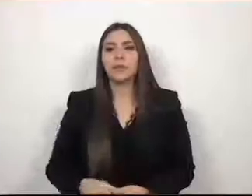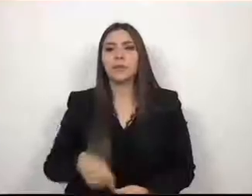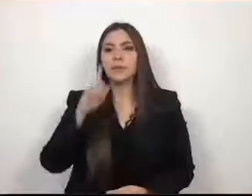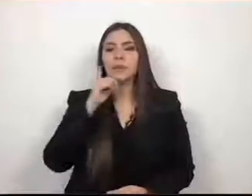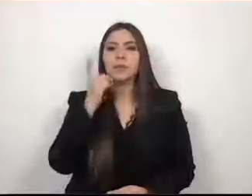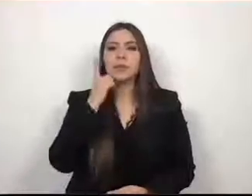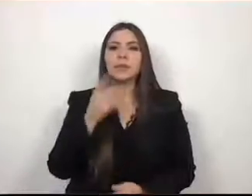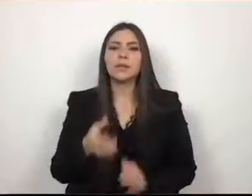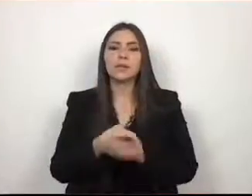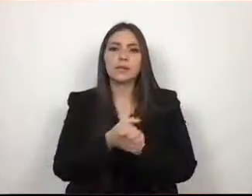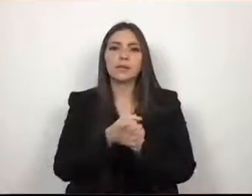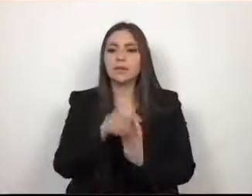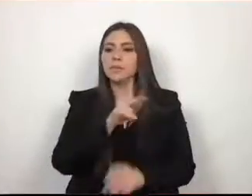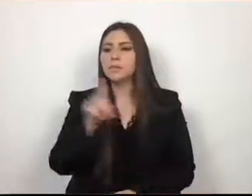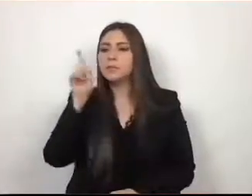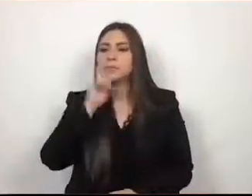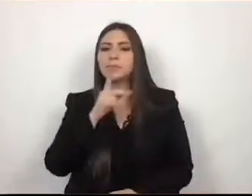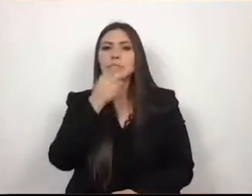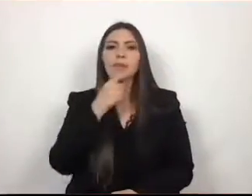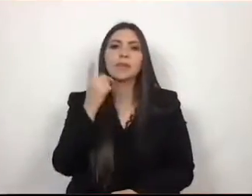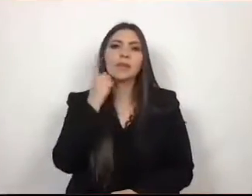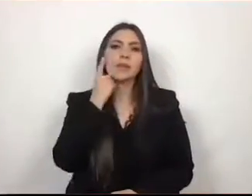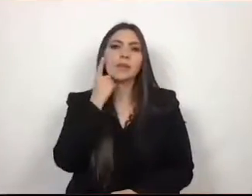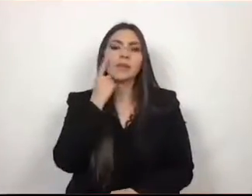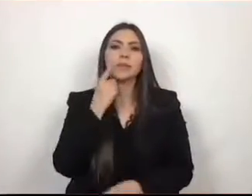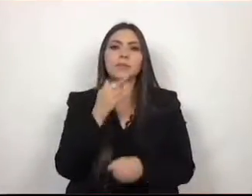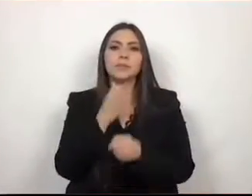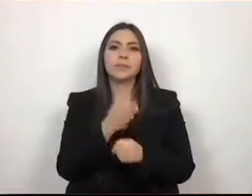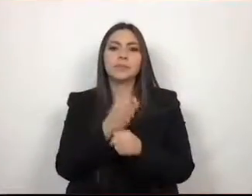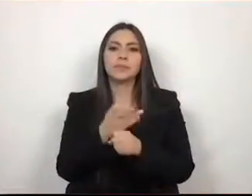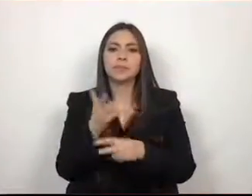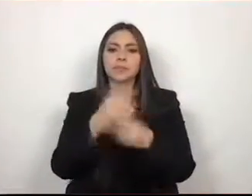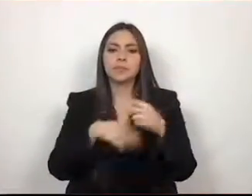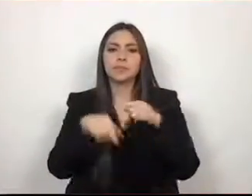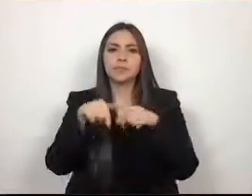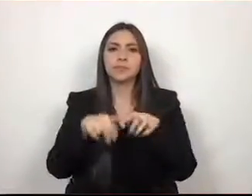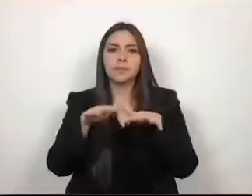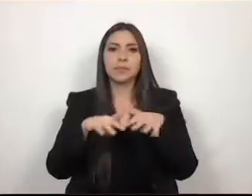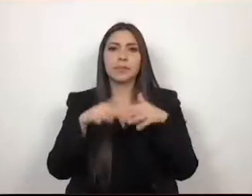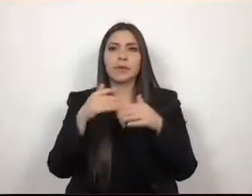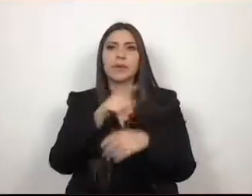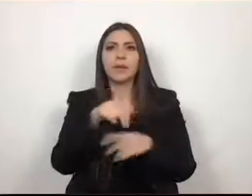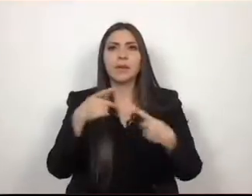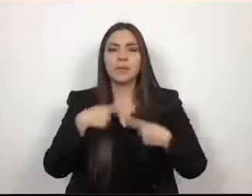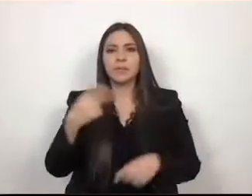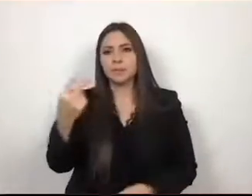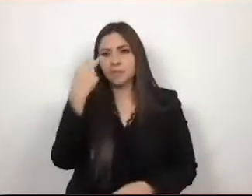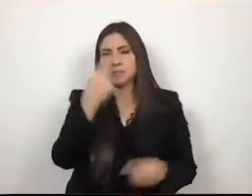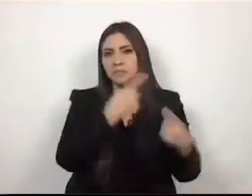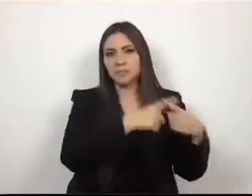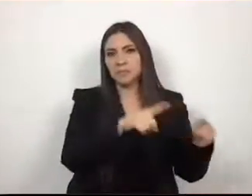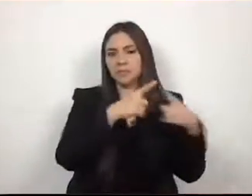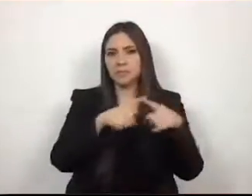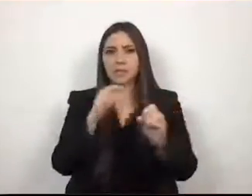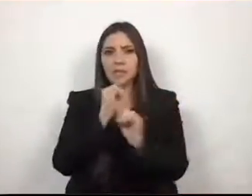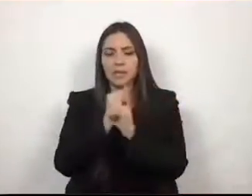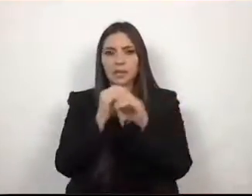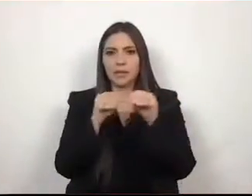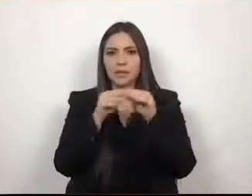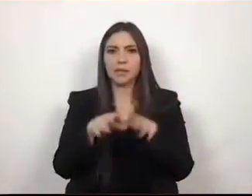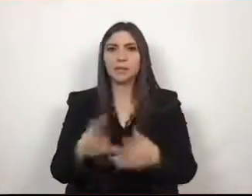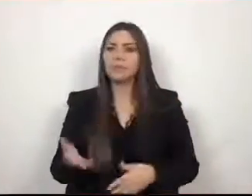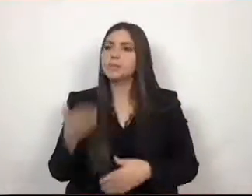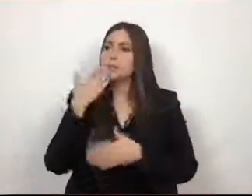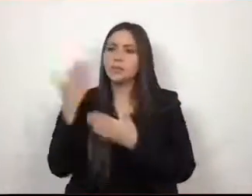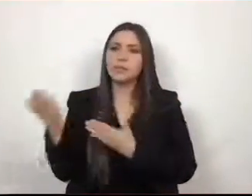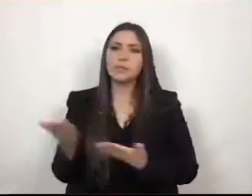A las y los diputados que se encuentran en pleno y por supuesto a quienes nos siguen a través de diversas plataformas, sean ustedes bienvenidos a